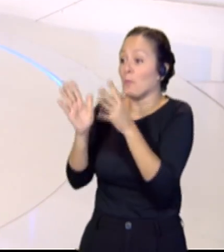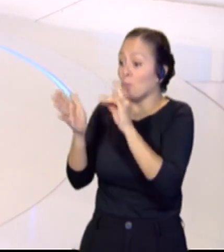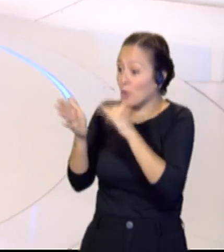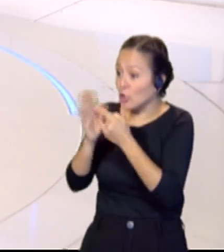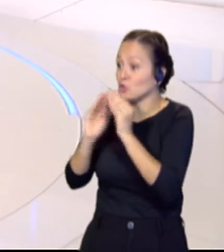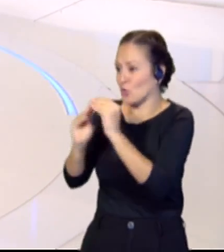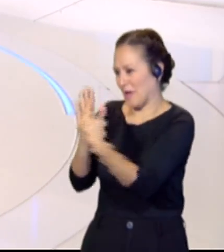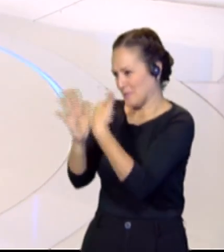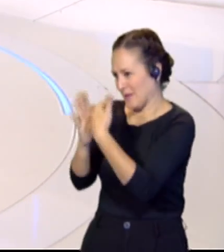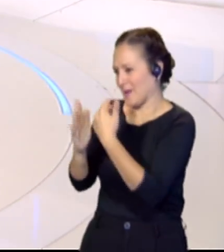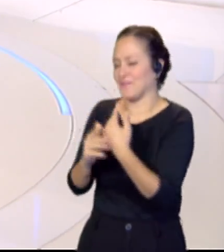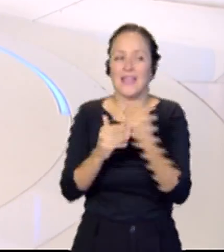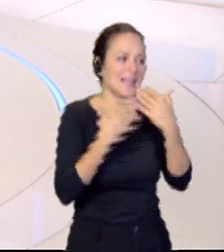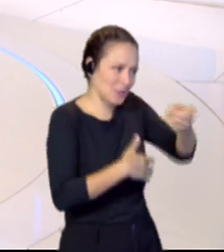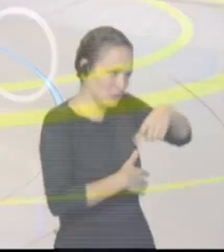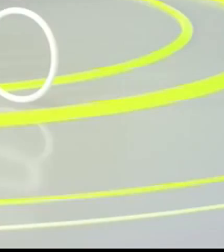por esta invitación. Gracias a ustedes.